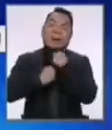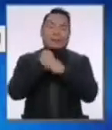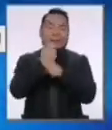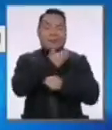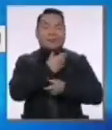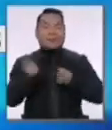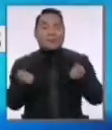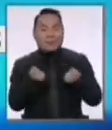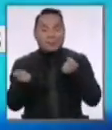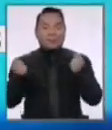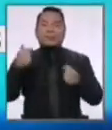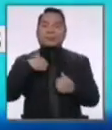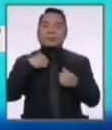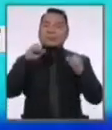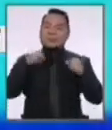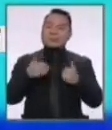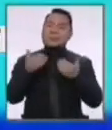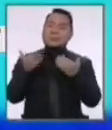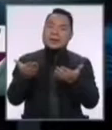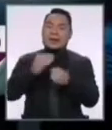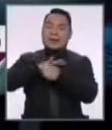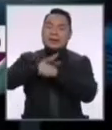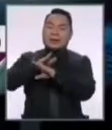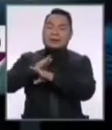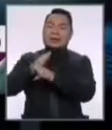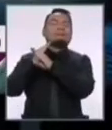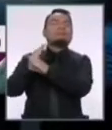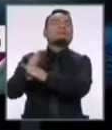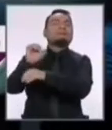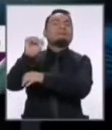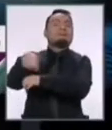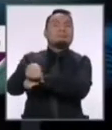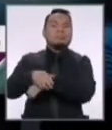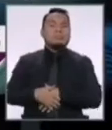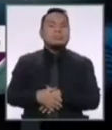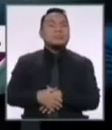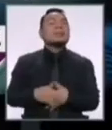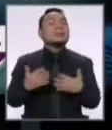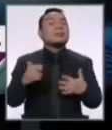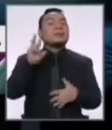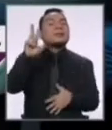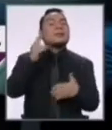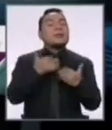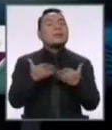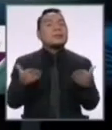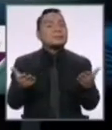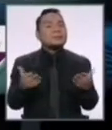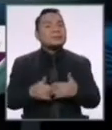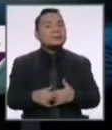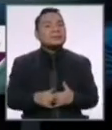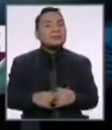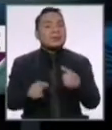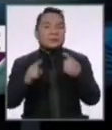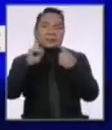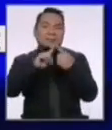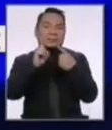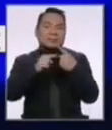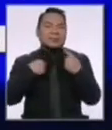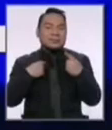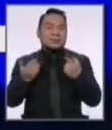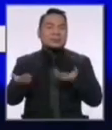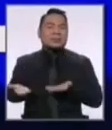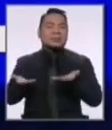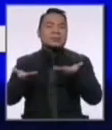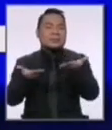voy a terminar con la pandemia. Y voy a hacer tres cosas. Primero, voy a traer